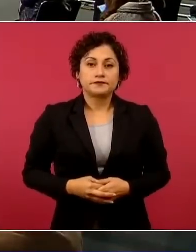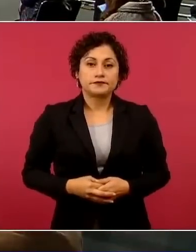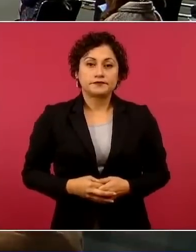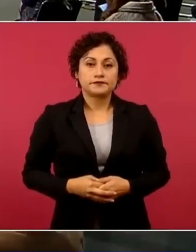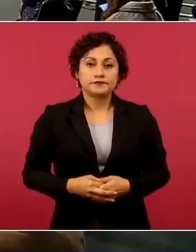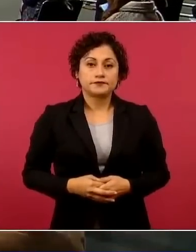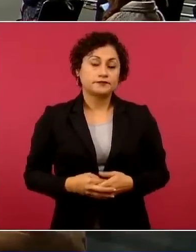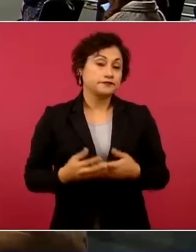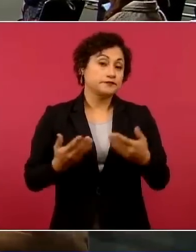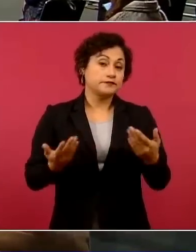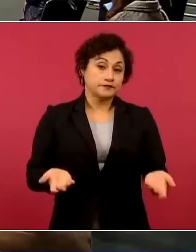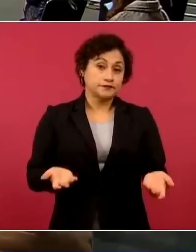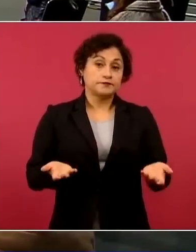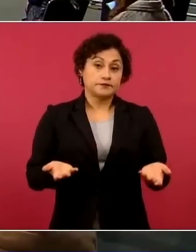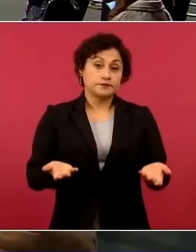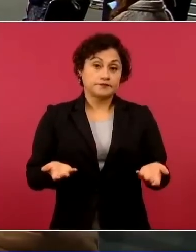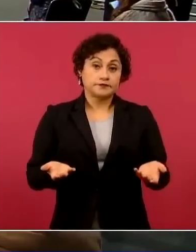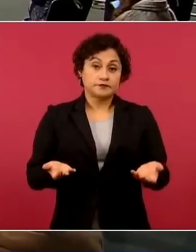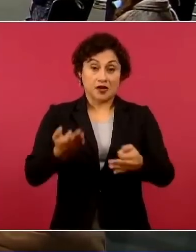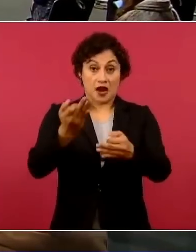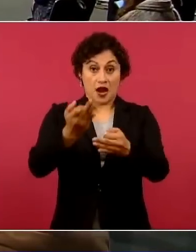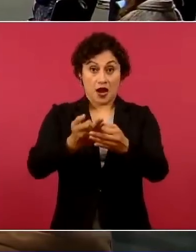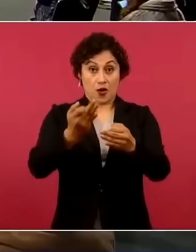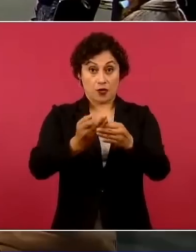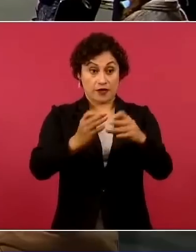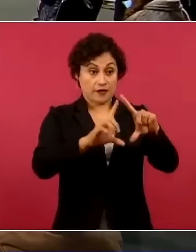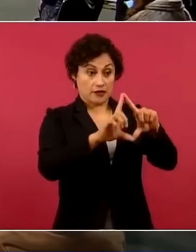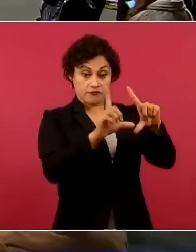¿Y con un pueblo politizado como el nuestro?